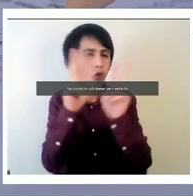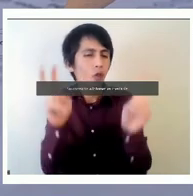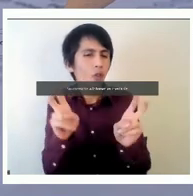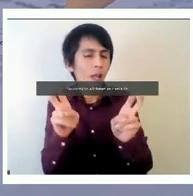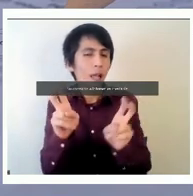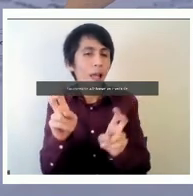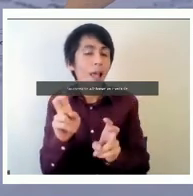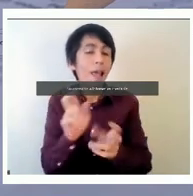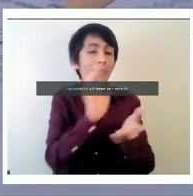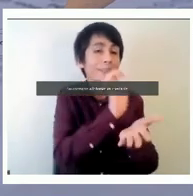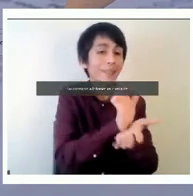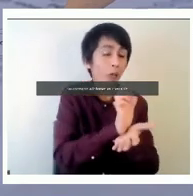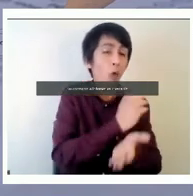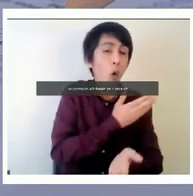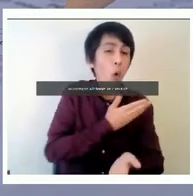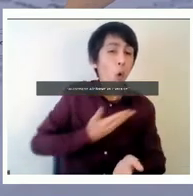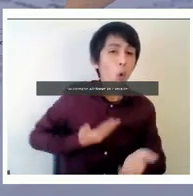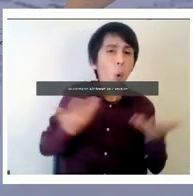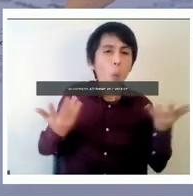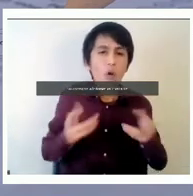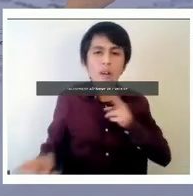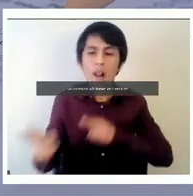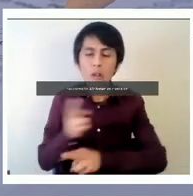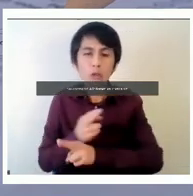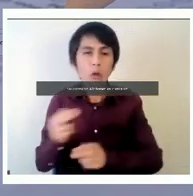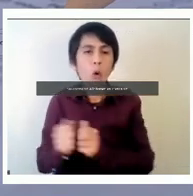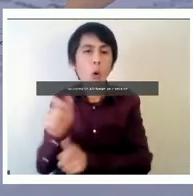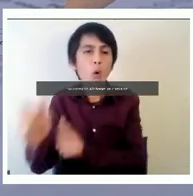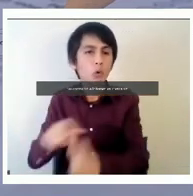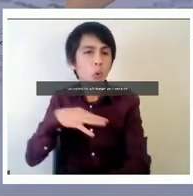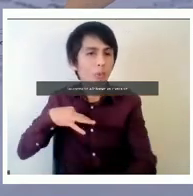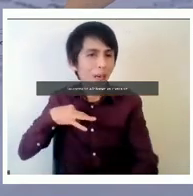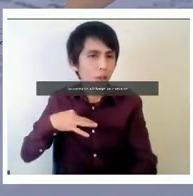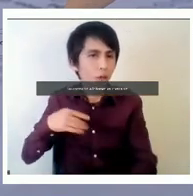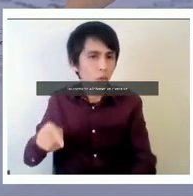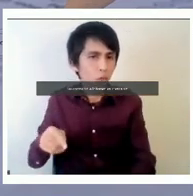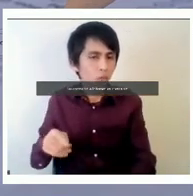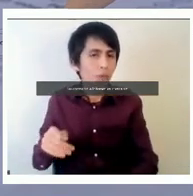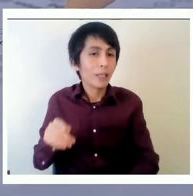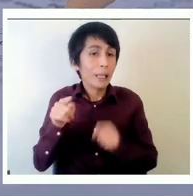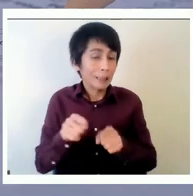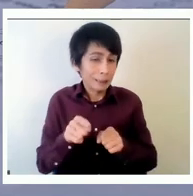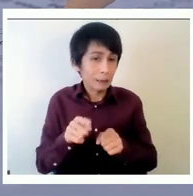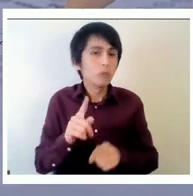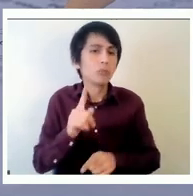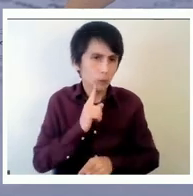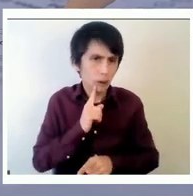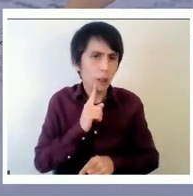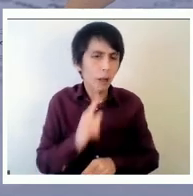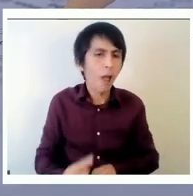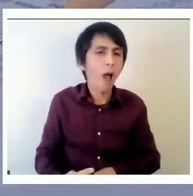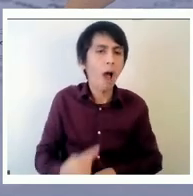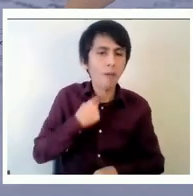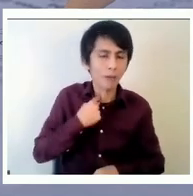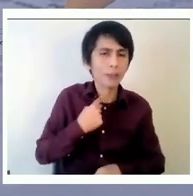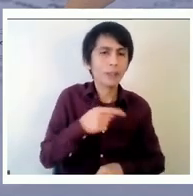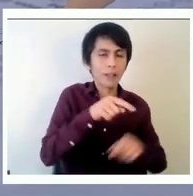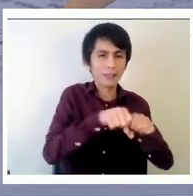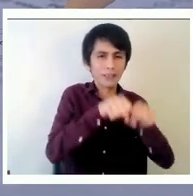tiene un impacto en el sistema de aseguramiento de la calidad porque es una forma bastante